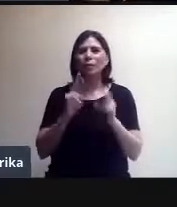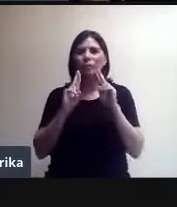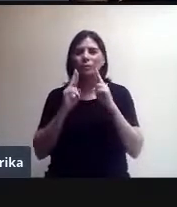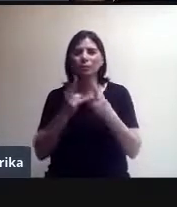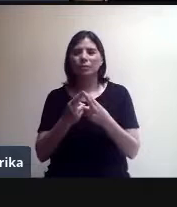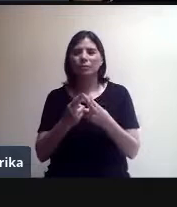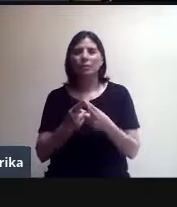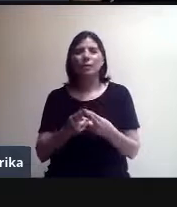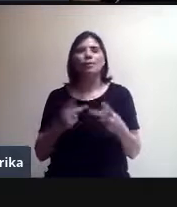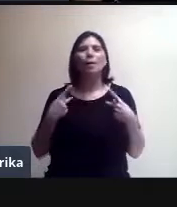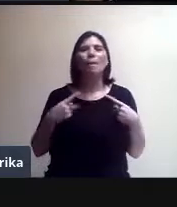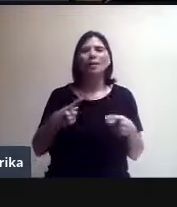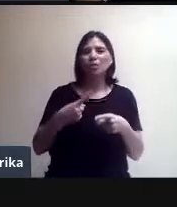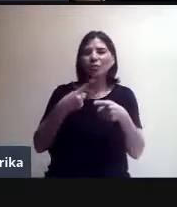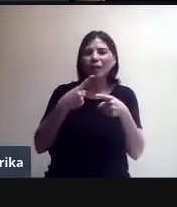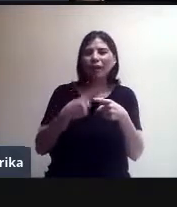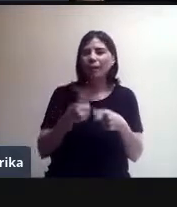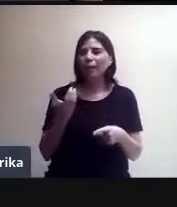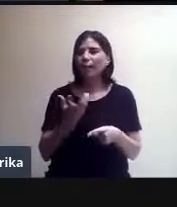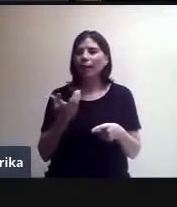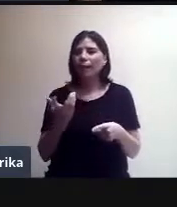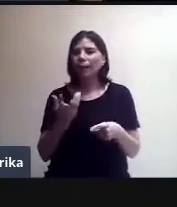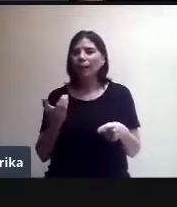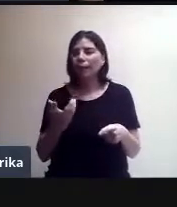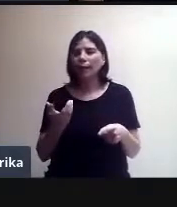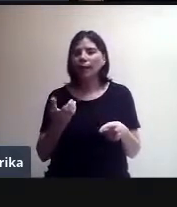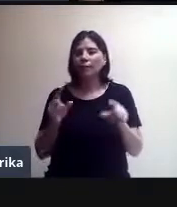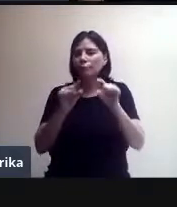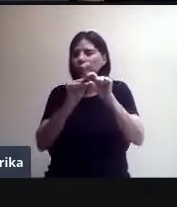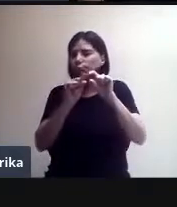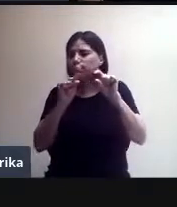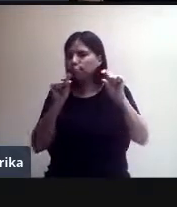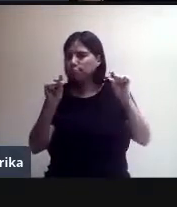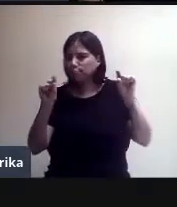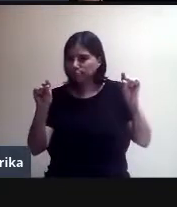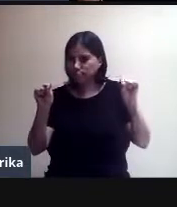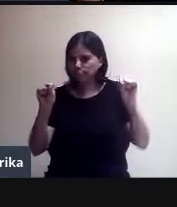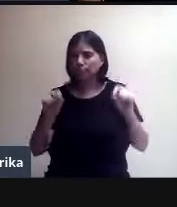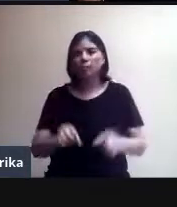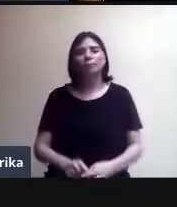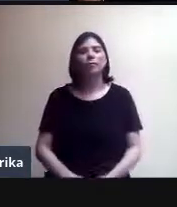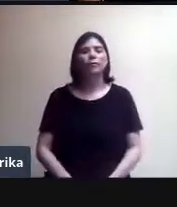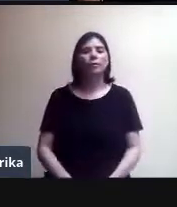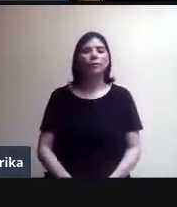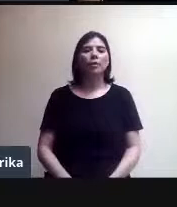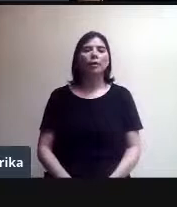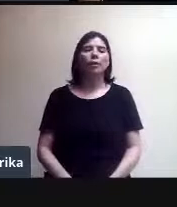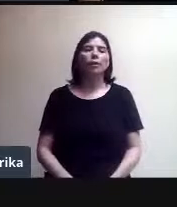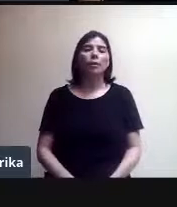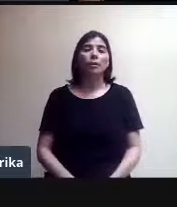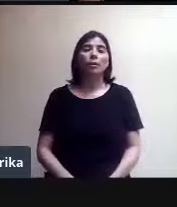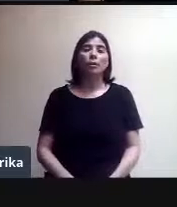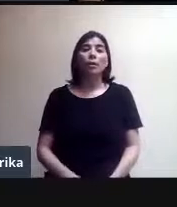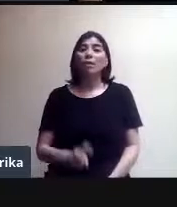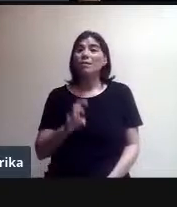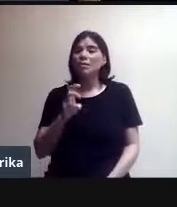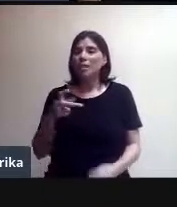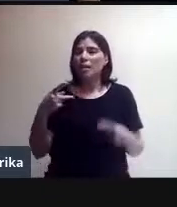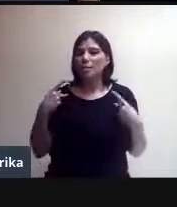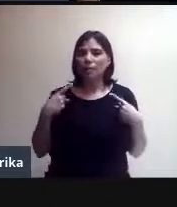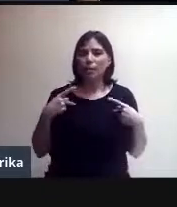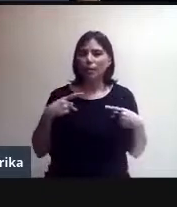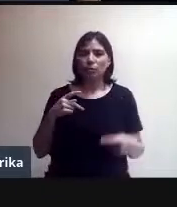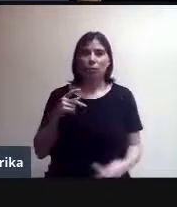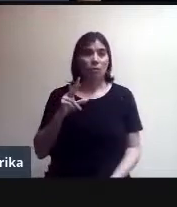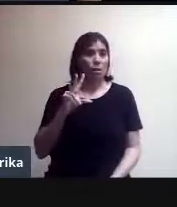reunión. Y al final solo le llega la grabación a esa persona. Hasta que esa persona no la comparte, ninguno de los